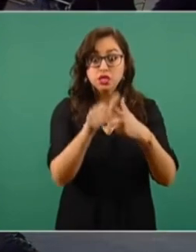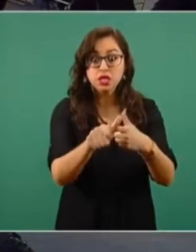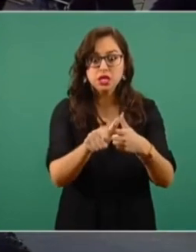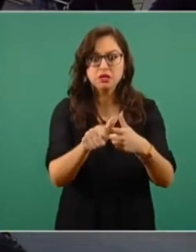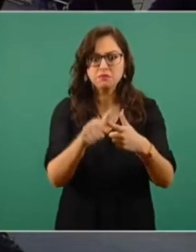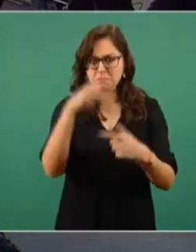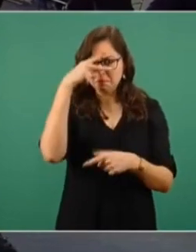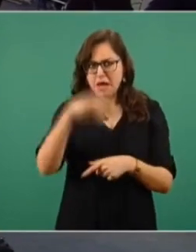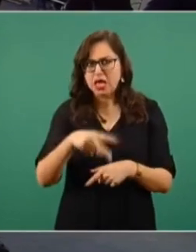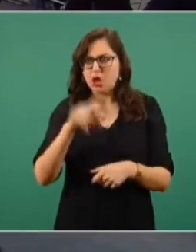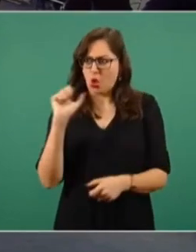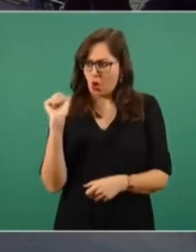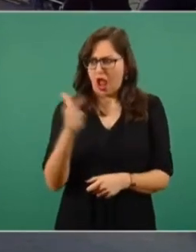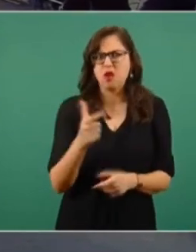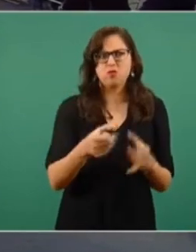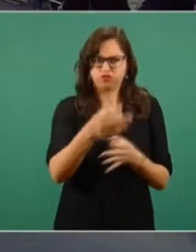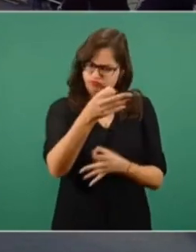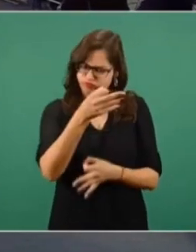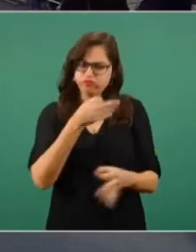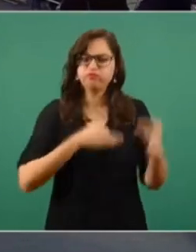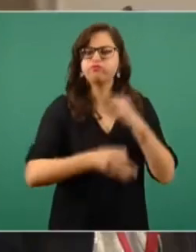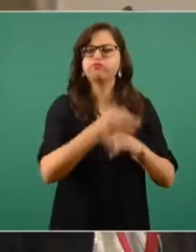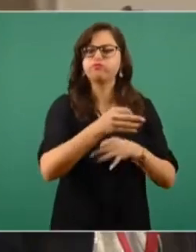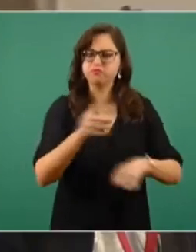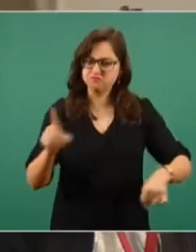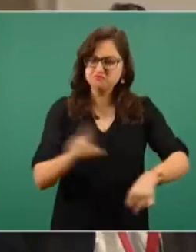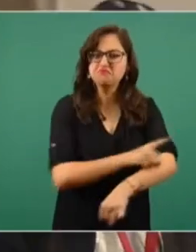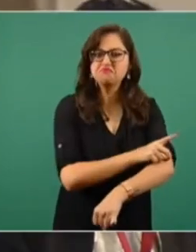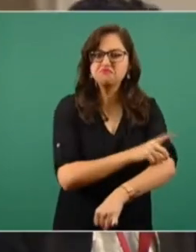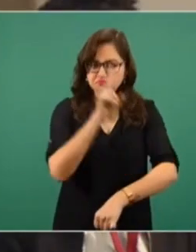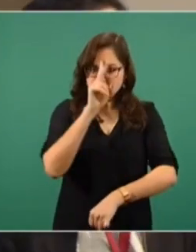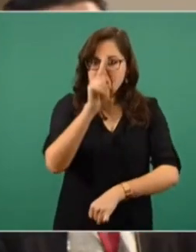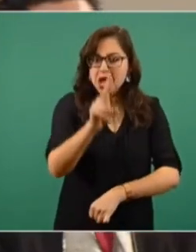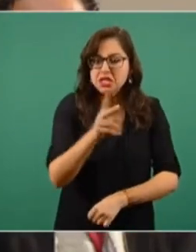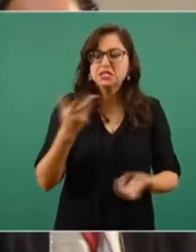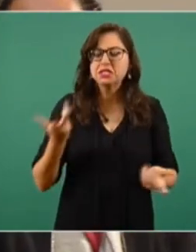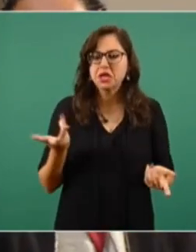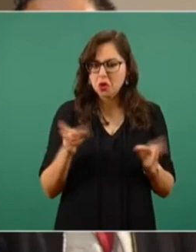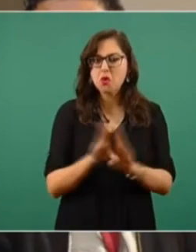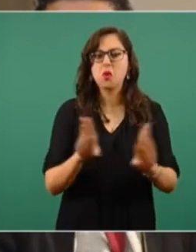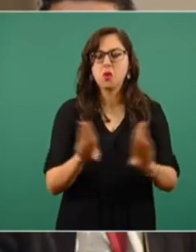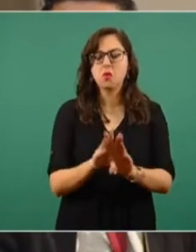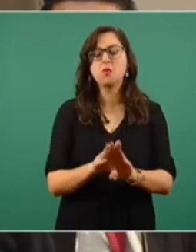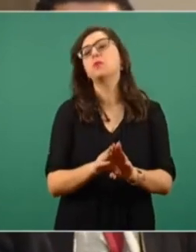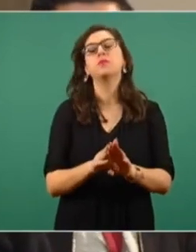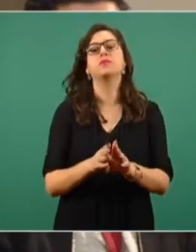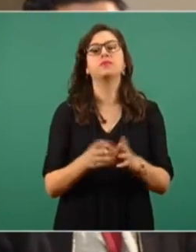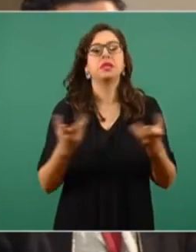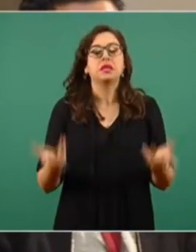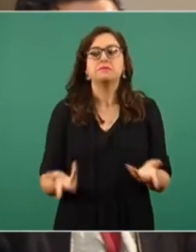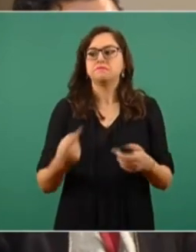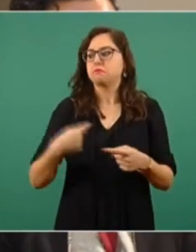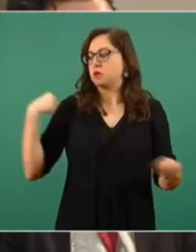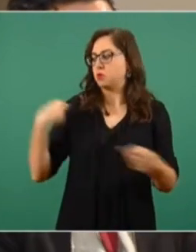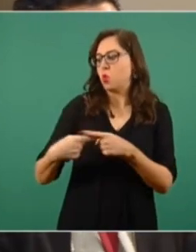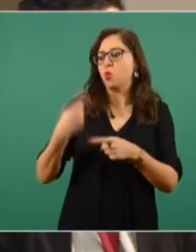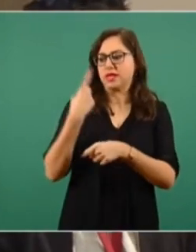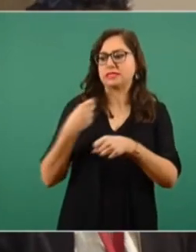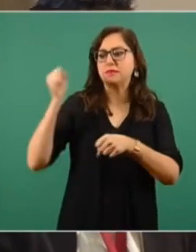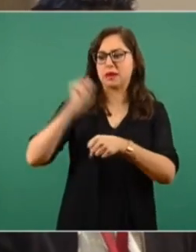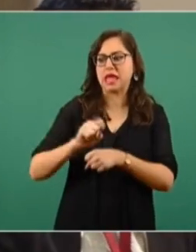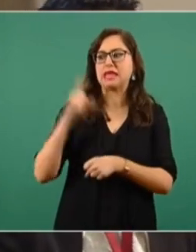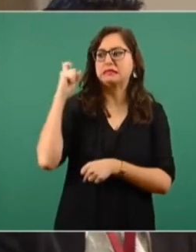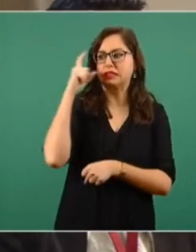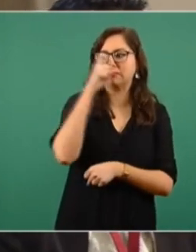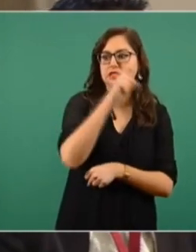suspensión. Y por otro lado, ¿cuál es la situación para los próximos días? Ya decía que ya pasó, digamos, lo peor, pero ante esta